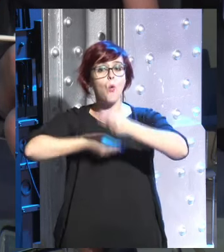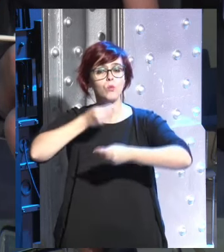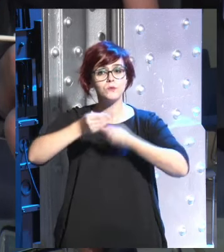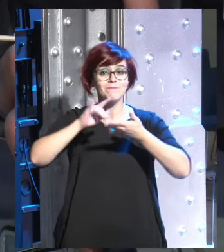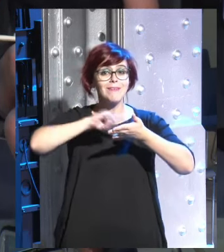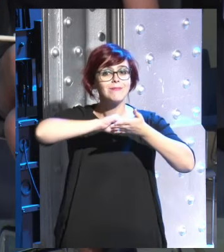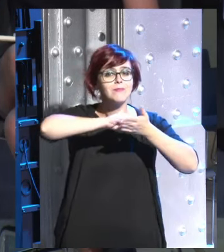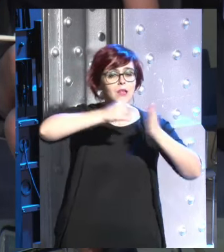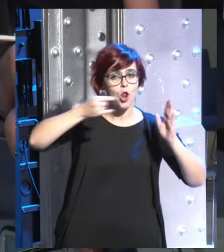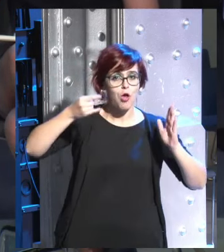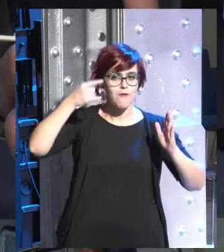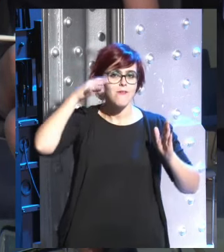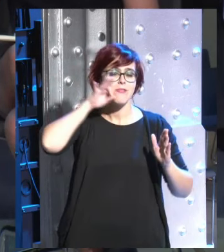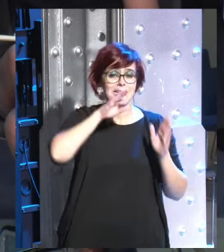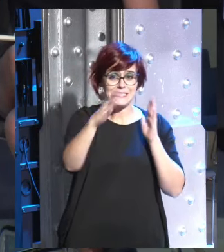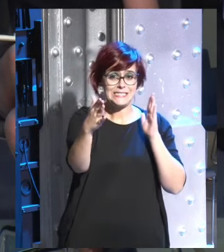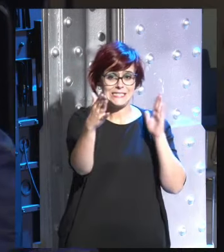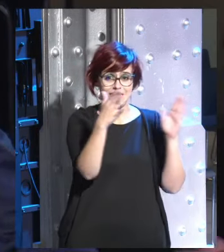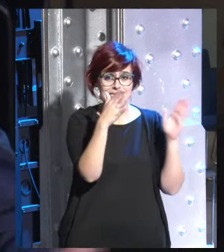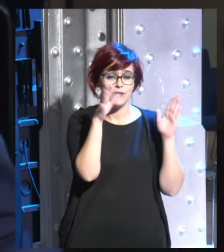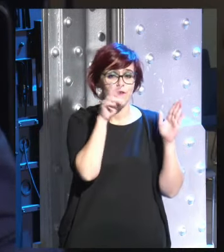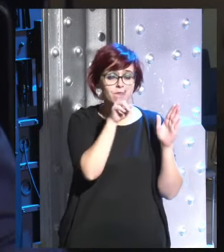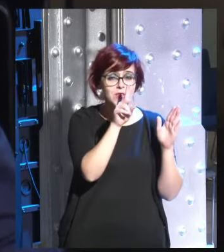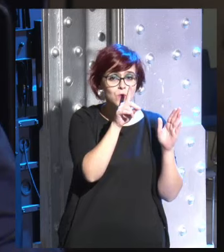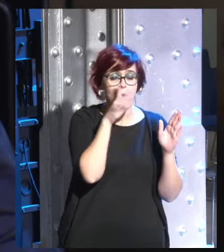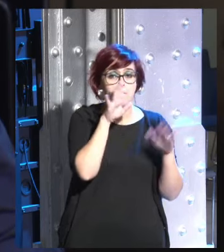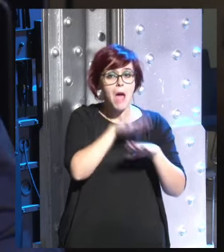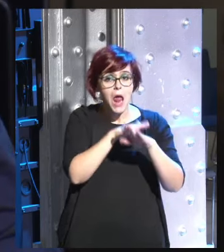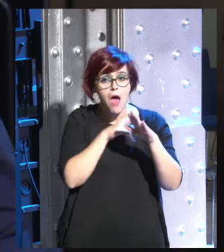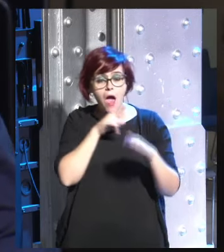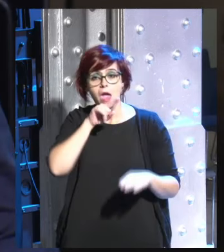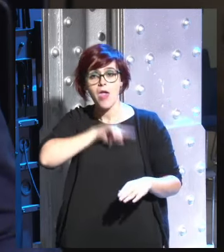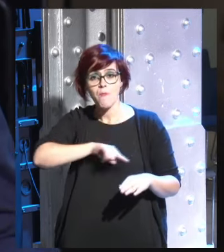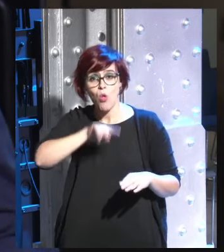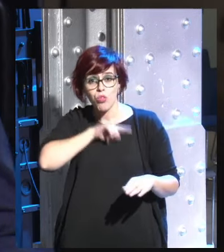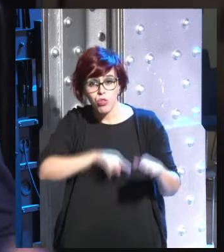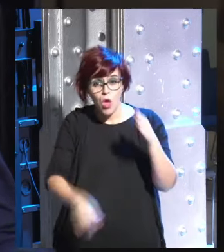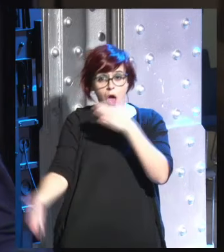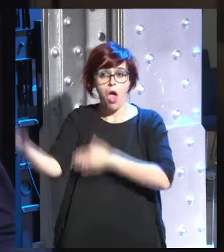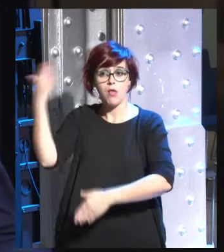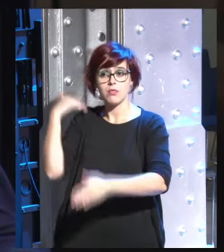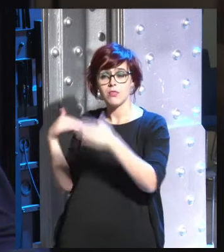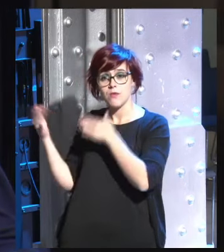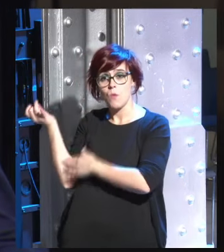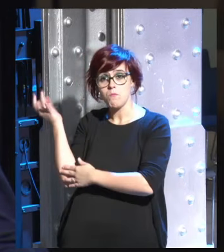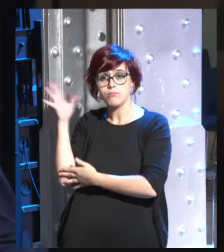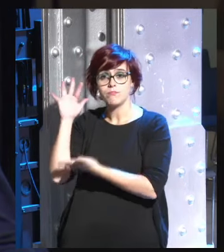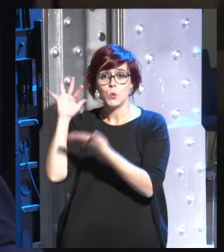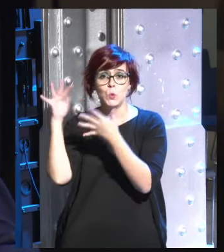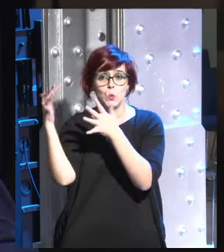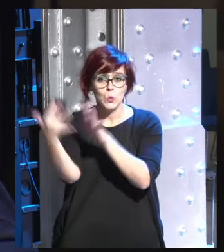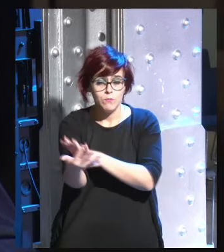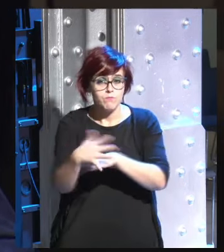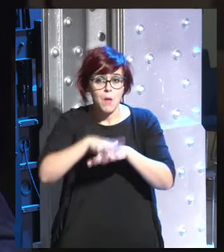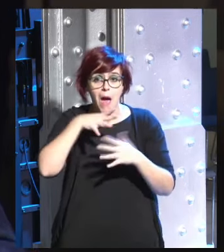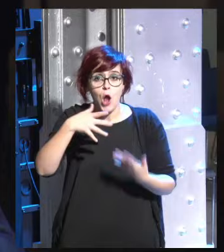la tecnología del siglo XXI para cambiar esas emociones de la edad de piedra de maneras que